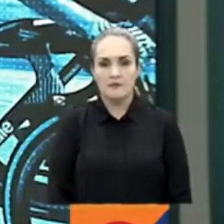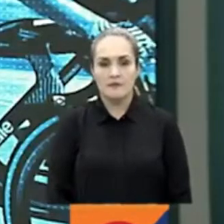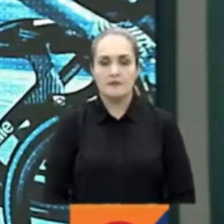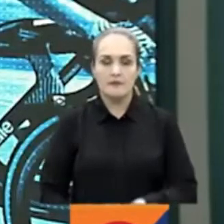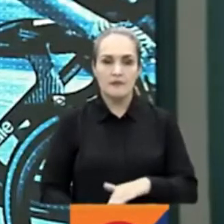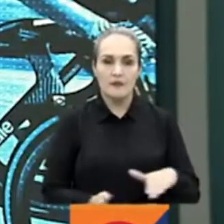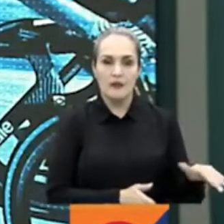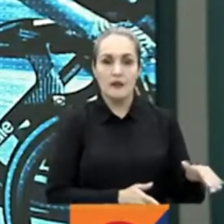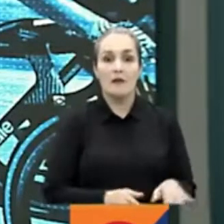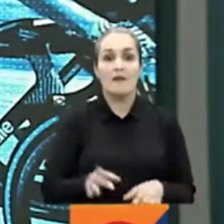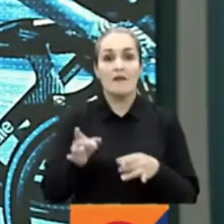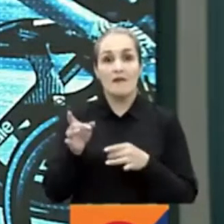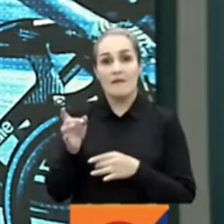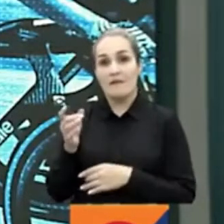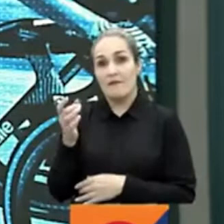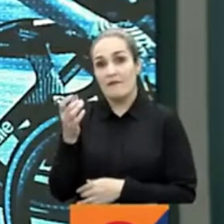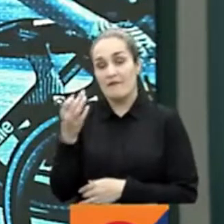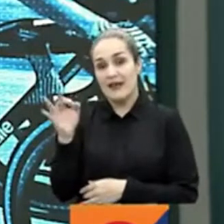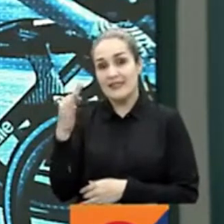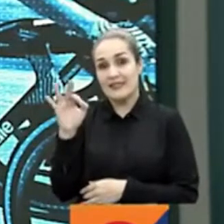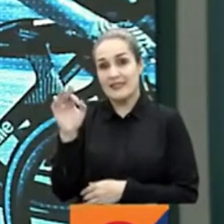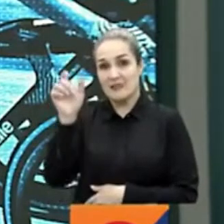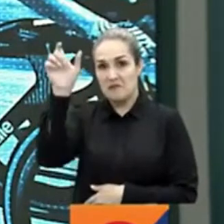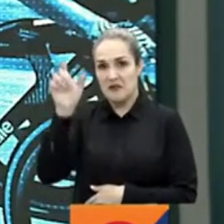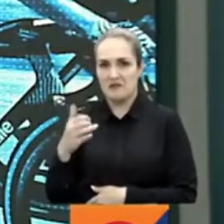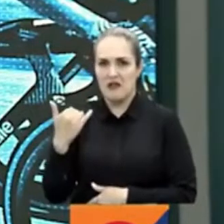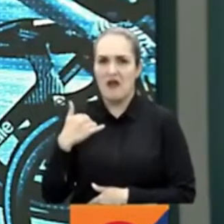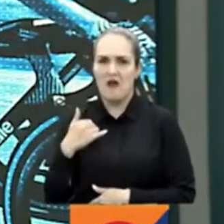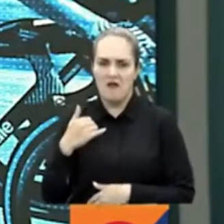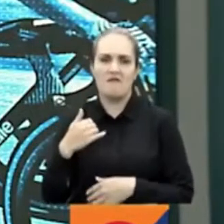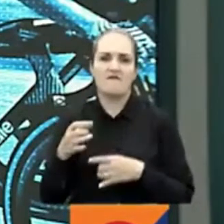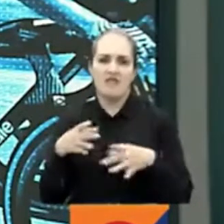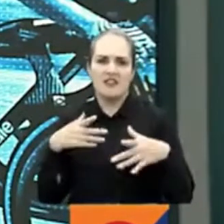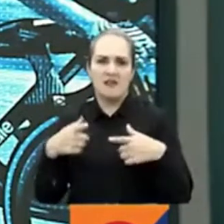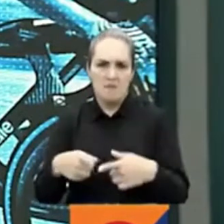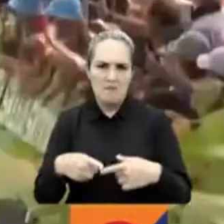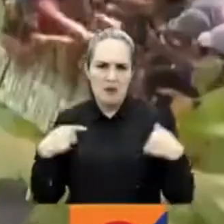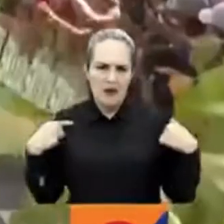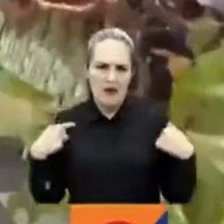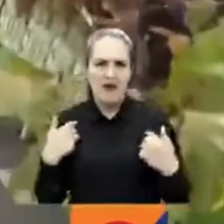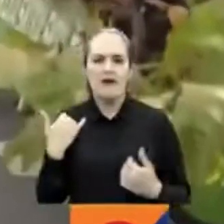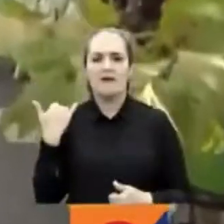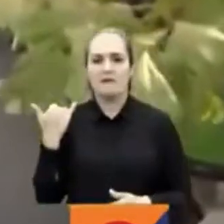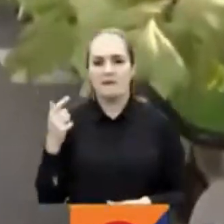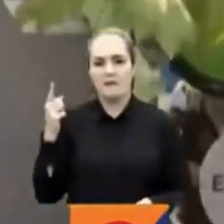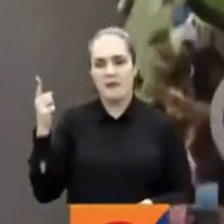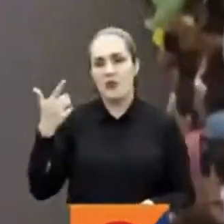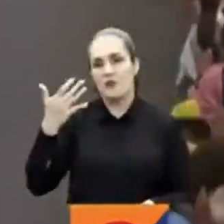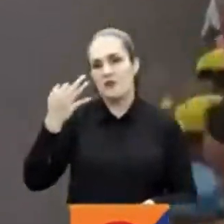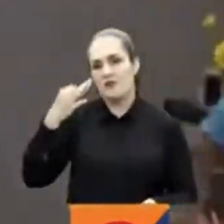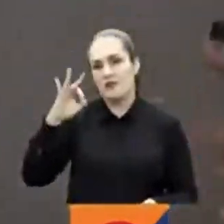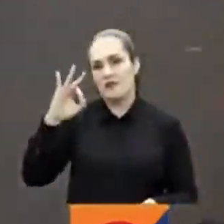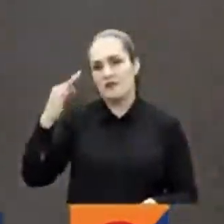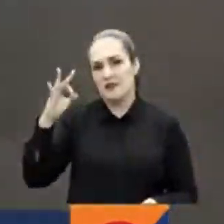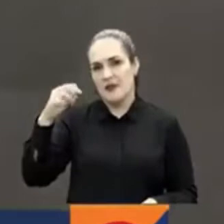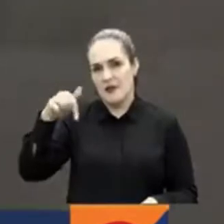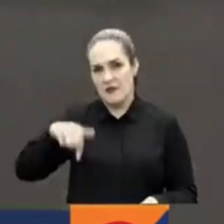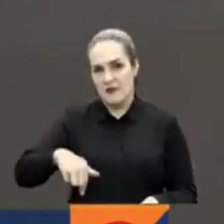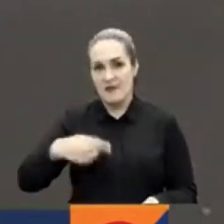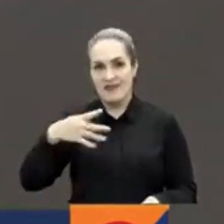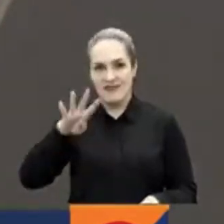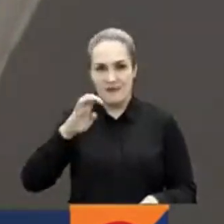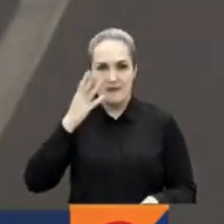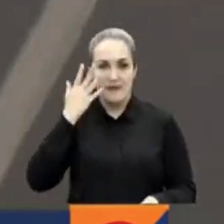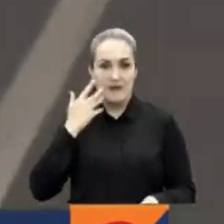El francés Christophe Laporte ganó la etapa 19 del Tour de Francia 2022. El ciclista del Jumbo Visma